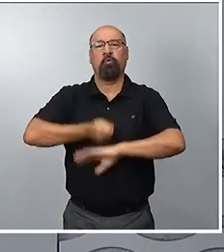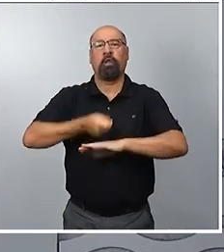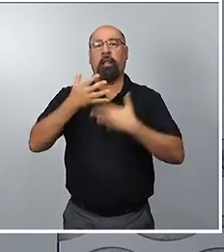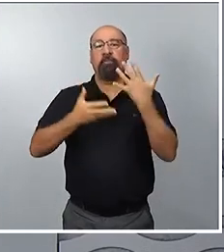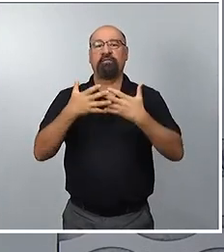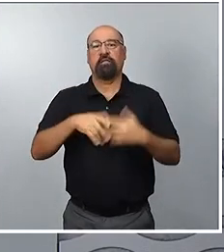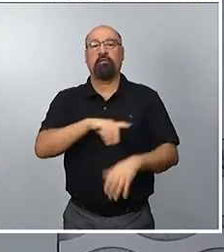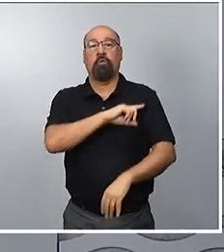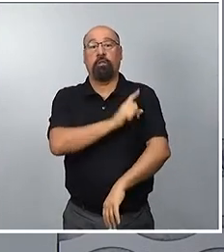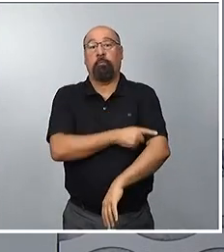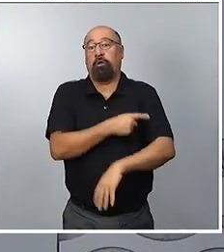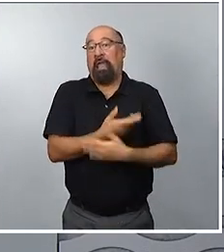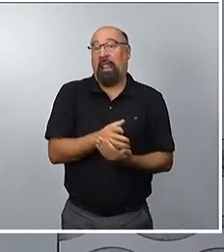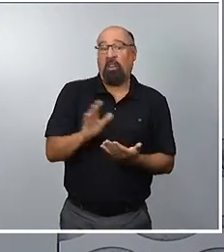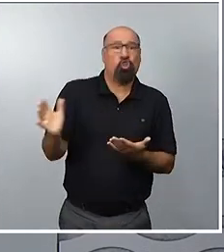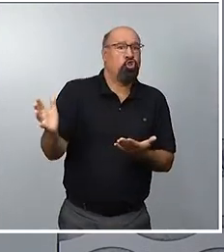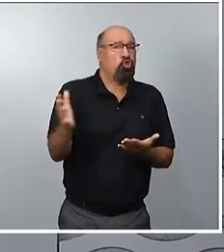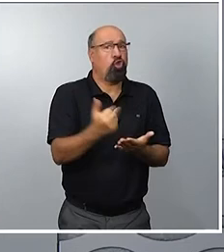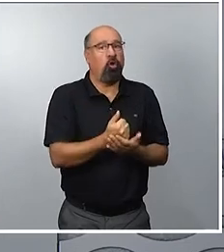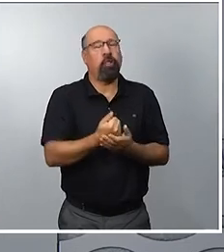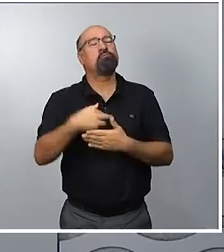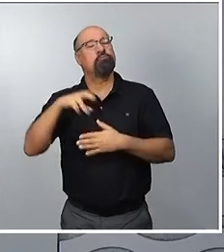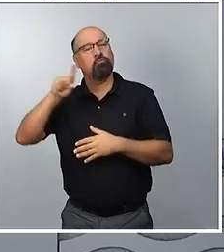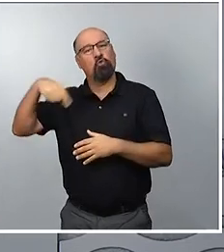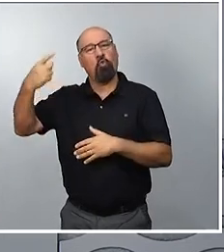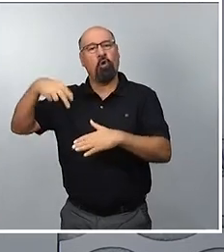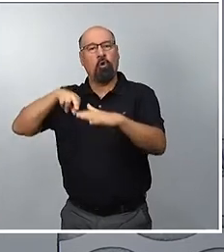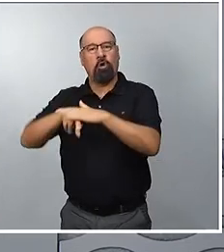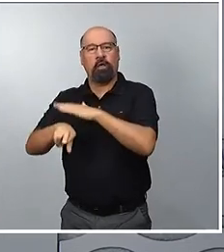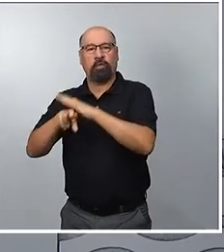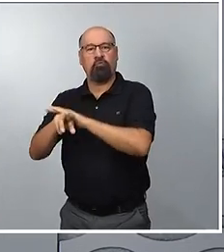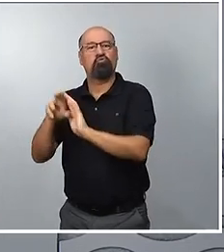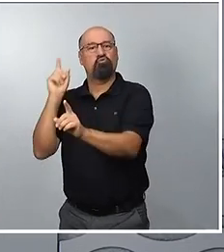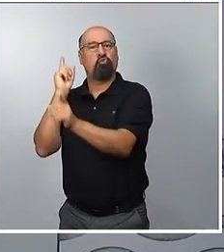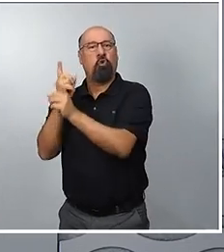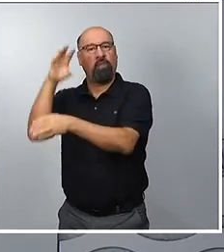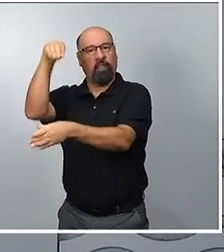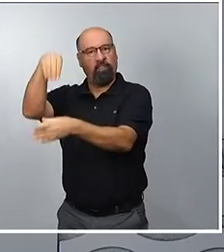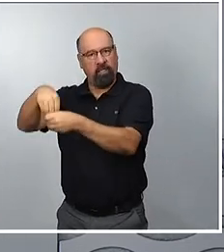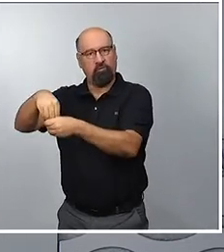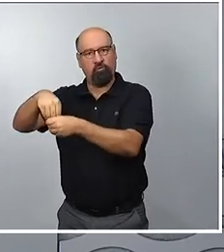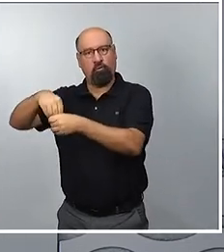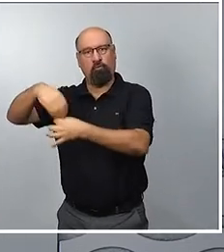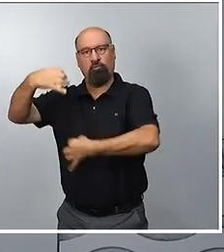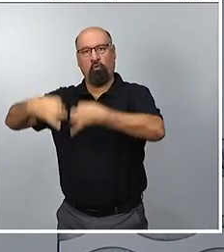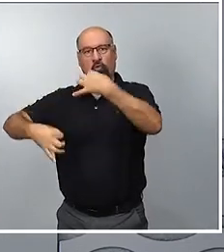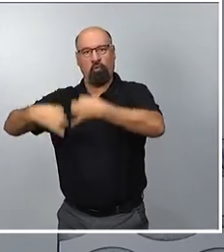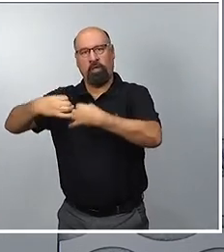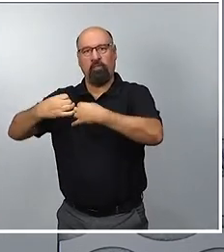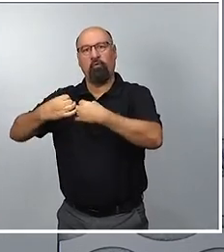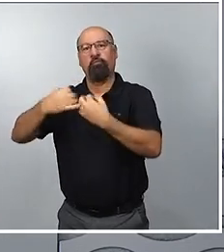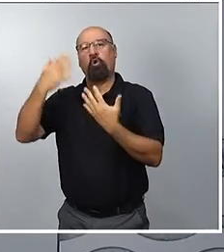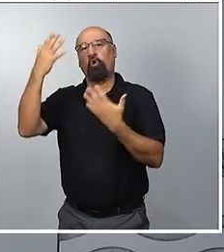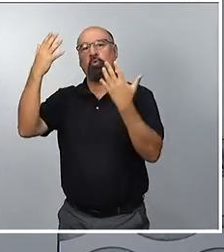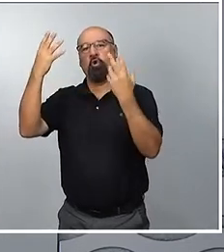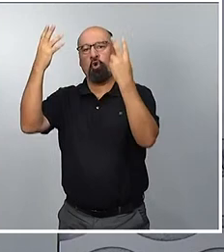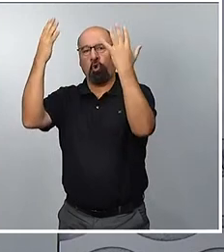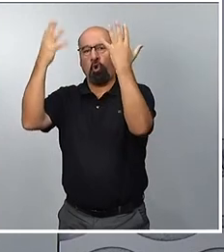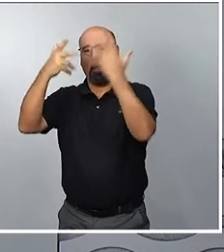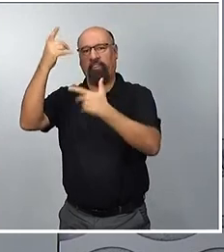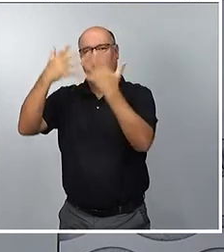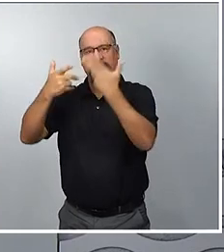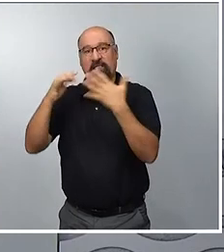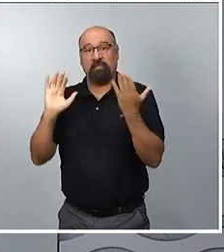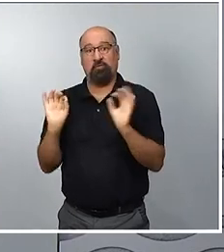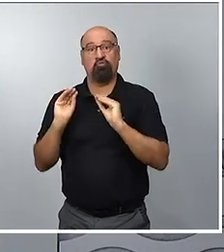recurribles frente a la jurisdicción contencioso-administrativa. Pero debo decirle, nosotros